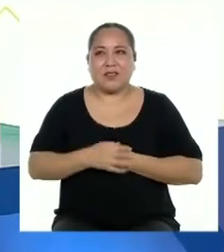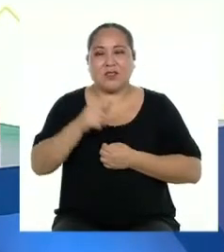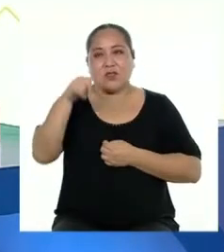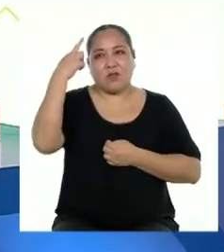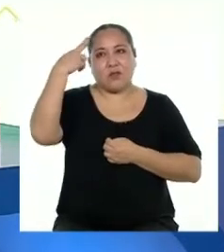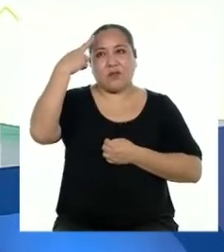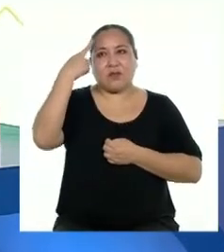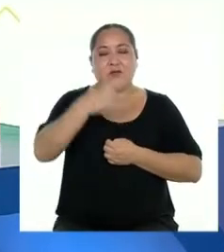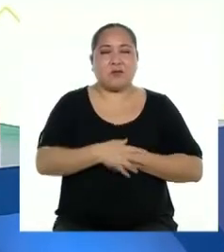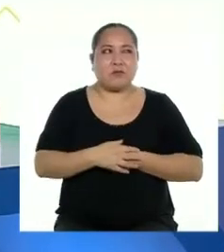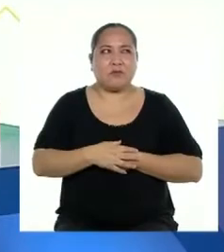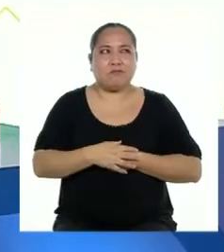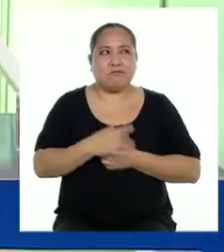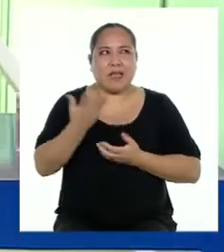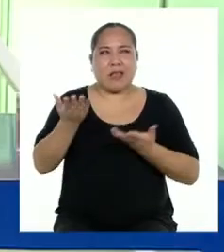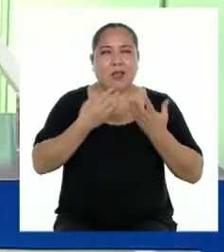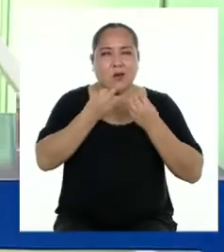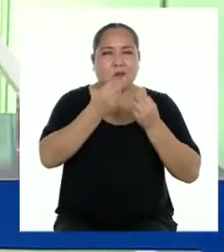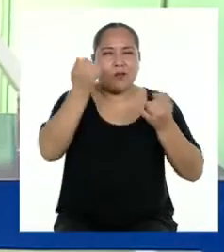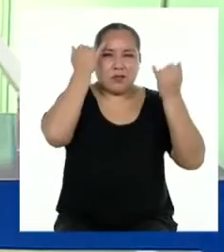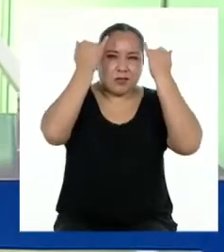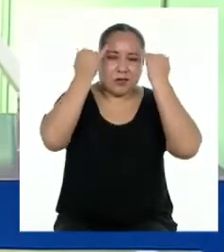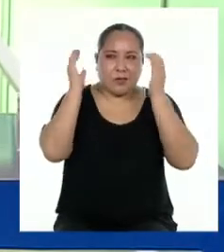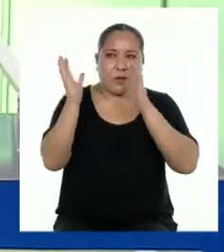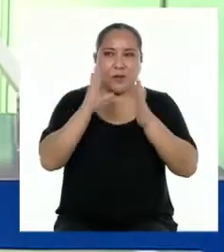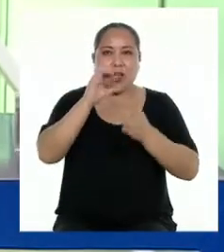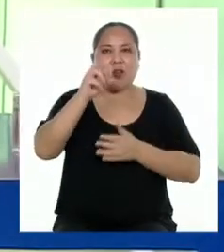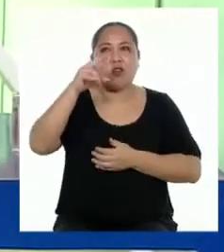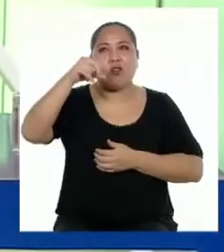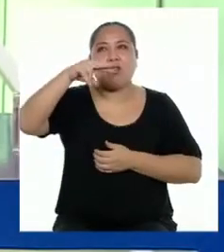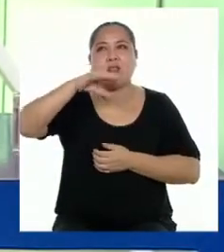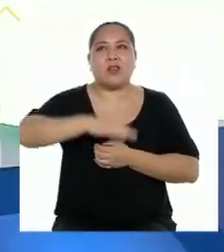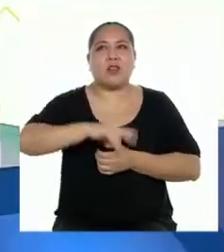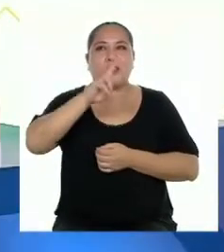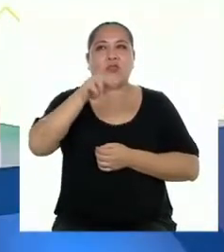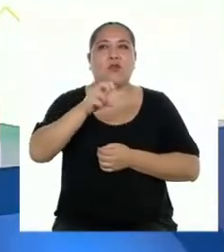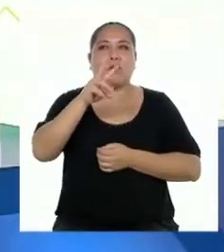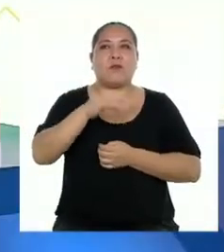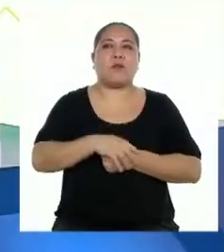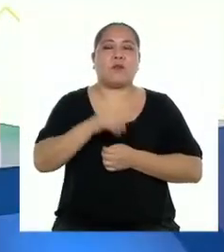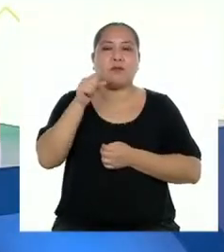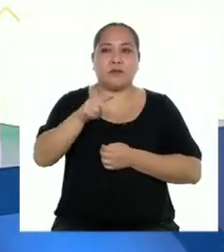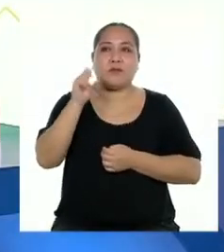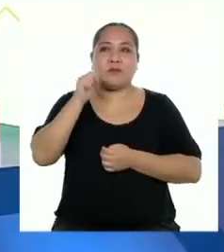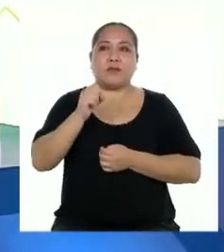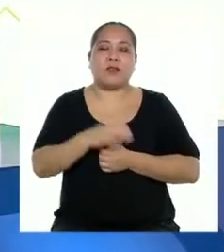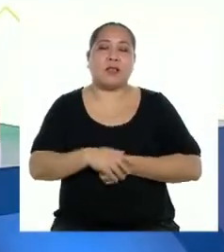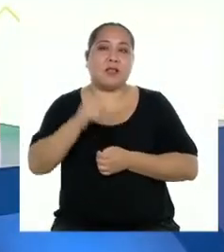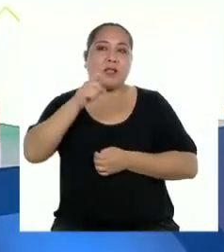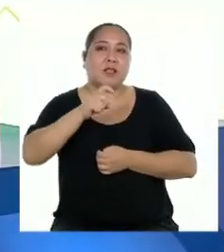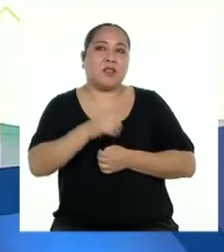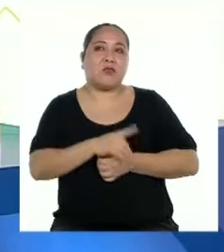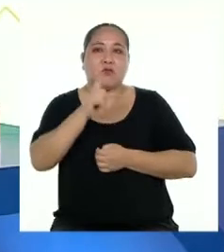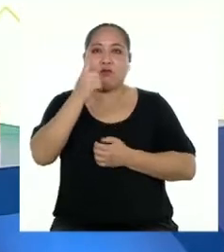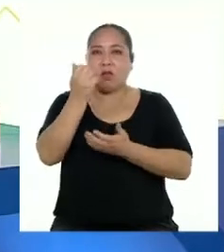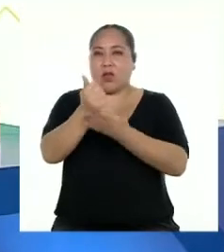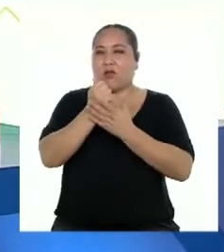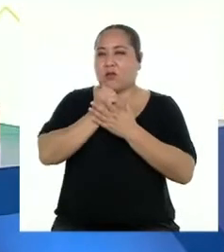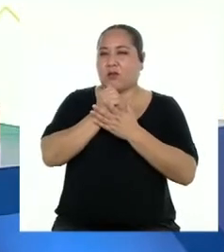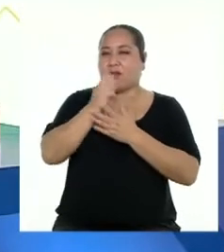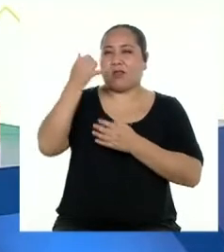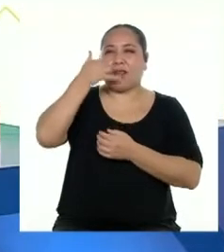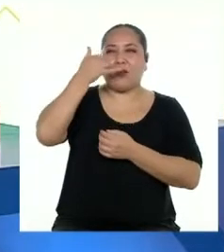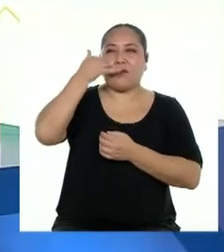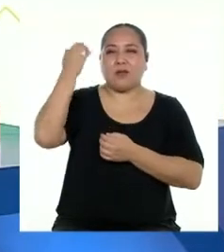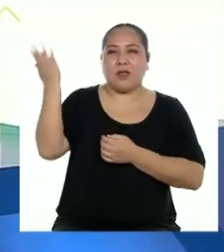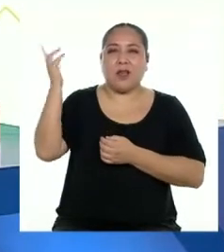Sus reflexiones me han dado hartas ideas para elaborar la crónica sobre el 2020. Definitivamente necesito una mano. Por eso